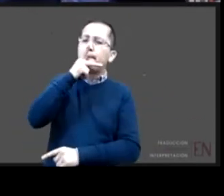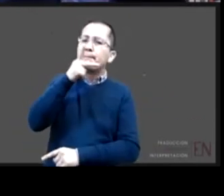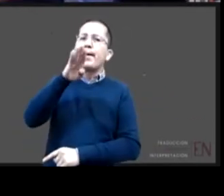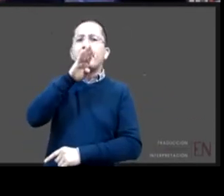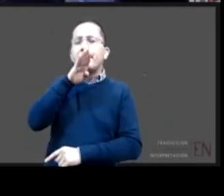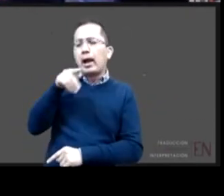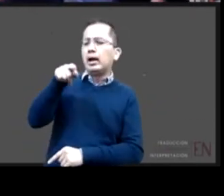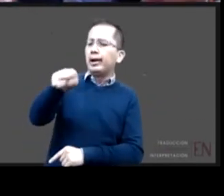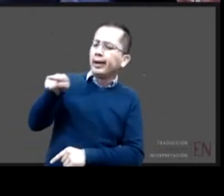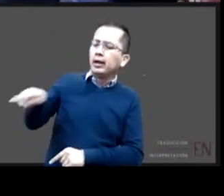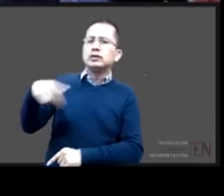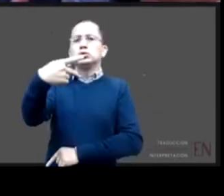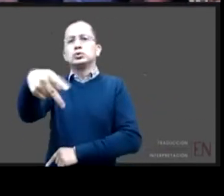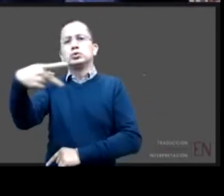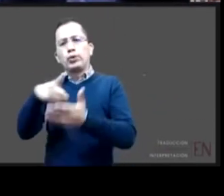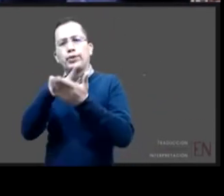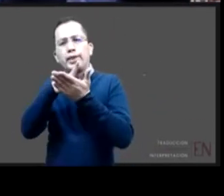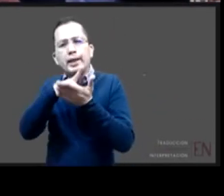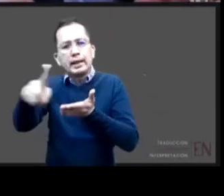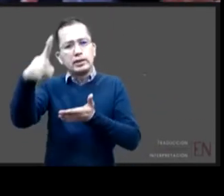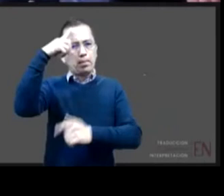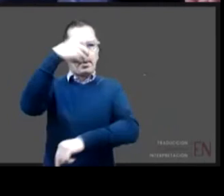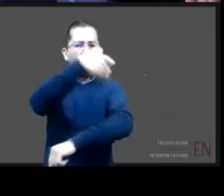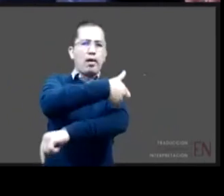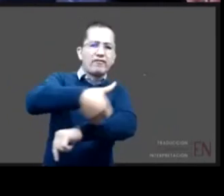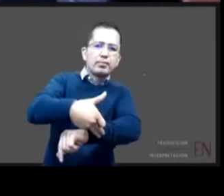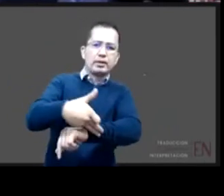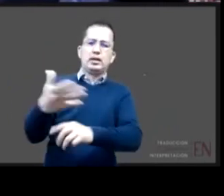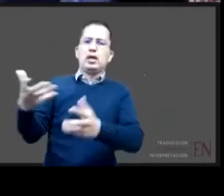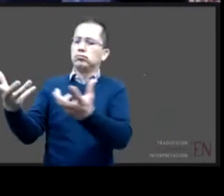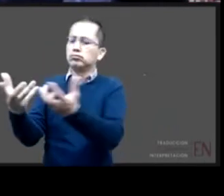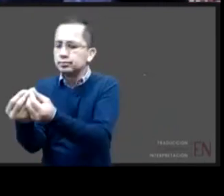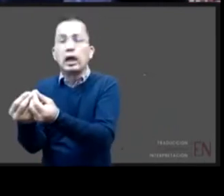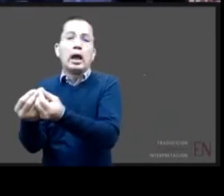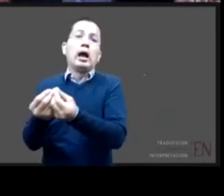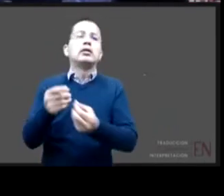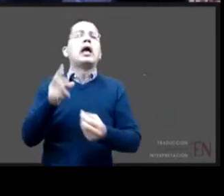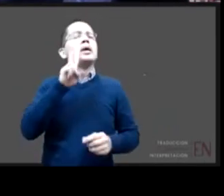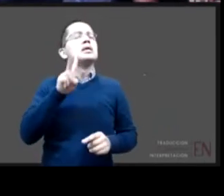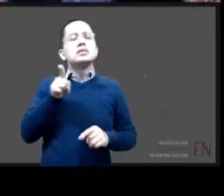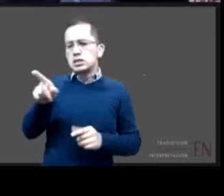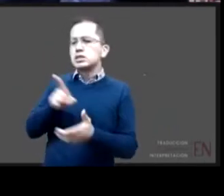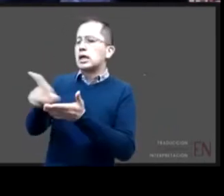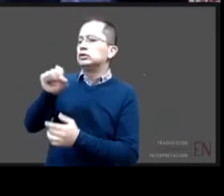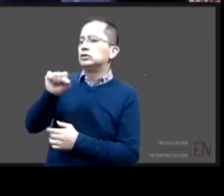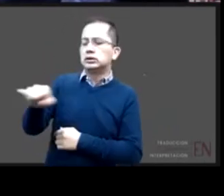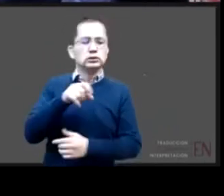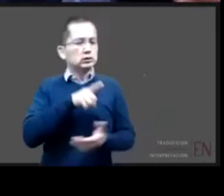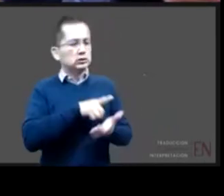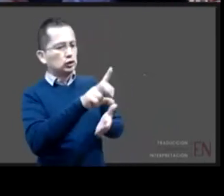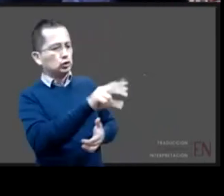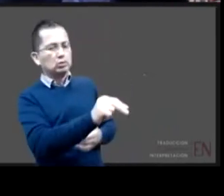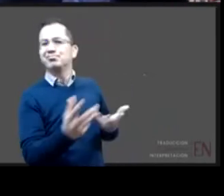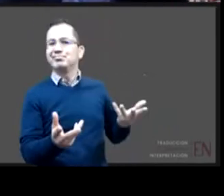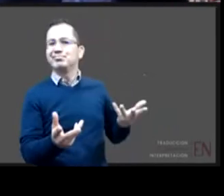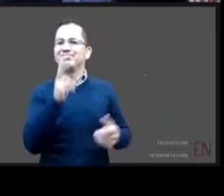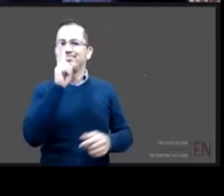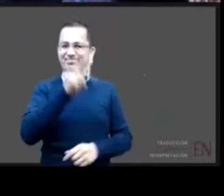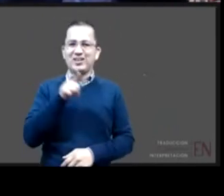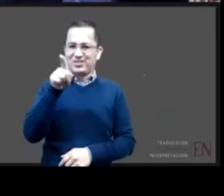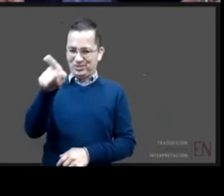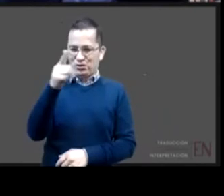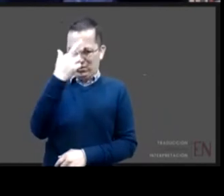entonces hay un debate de quién sí tiene el derecho y quién no tiene el derecho y en realidad tú lo dijiste muy claro y la ley es